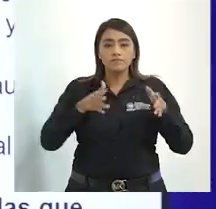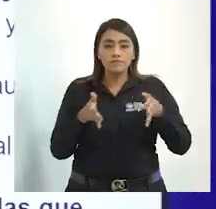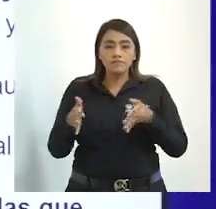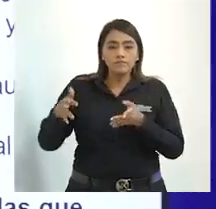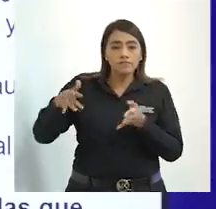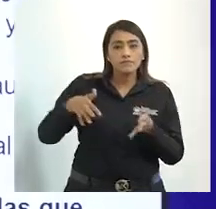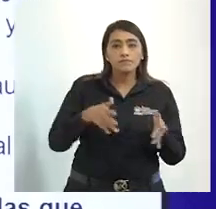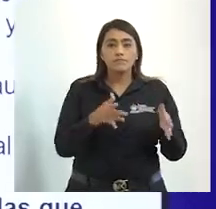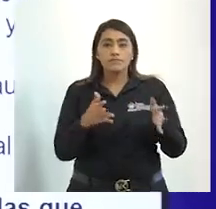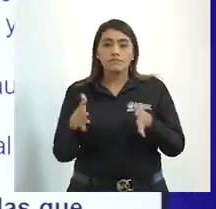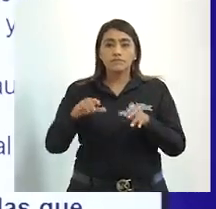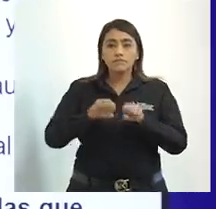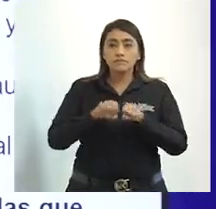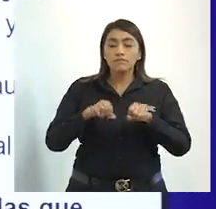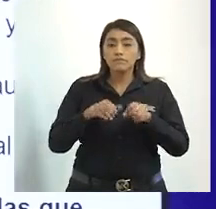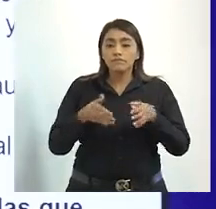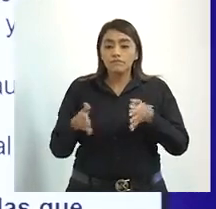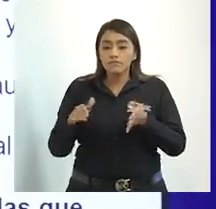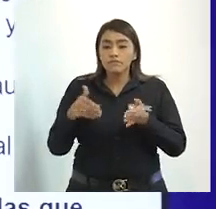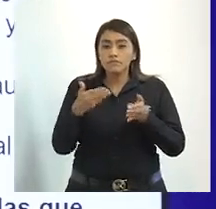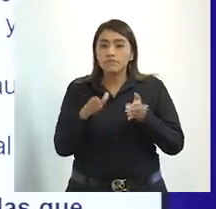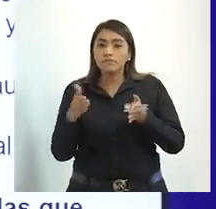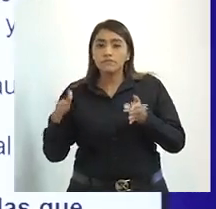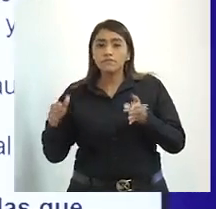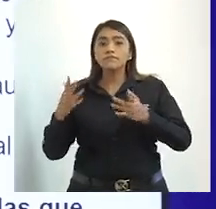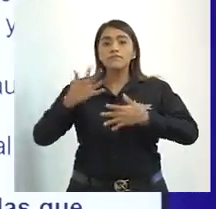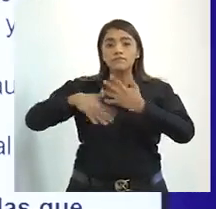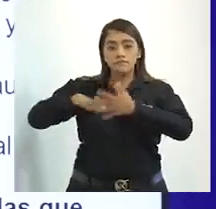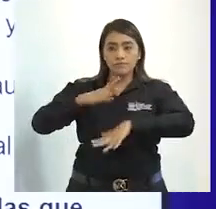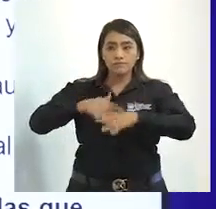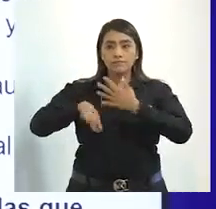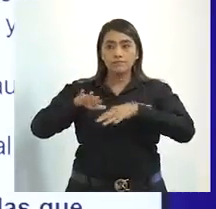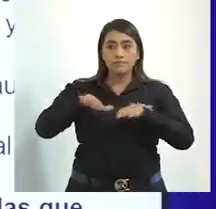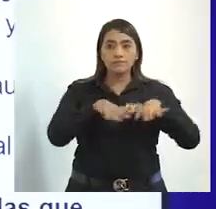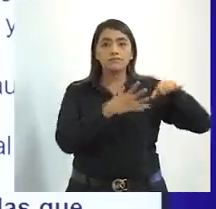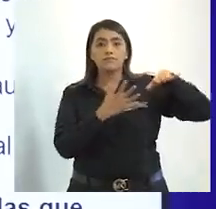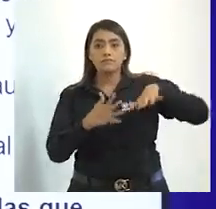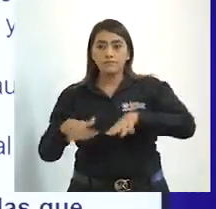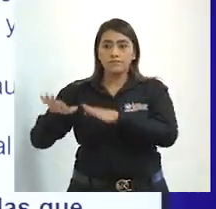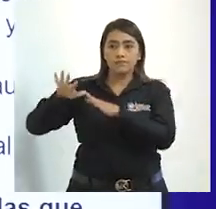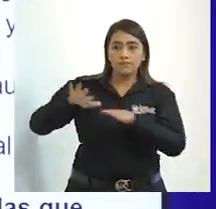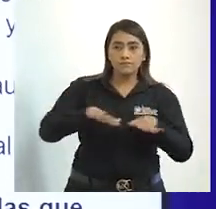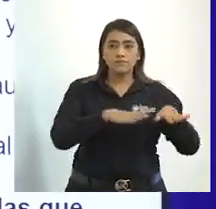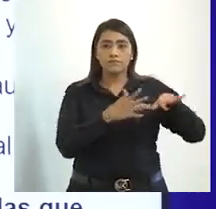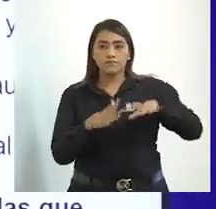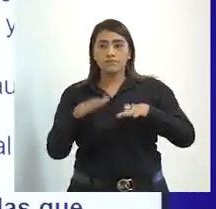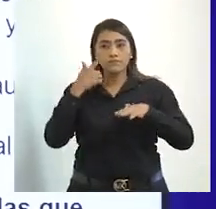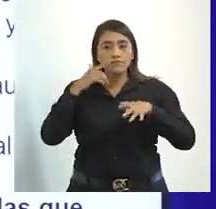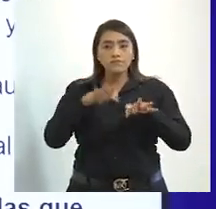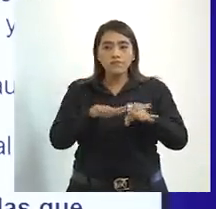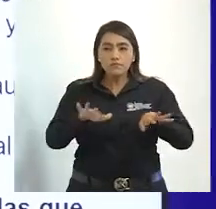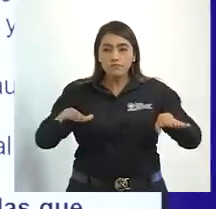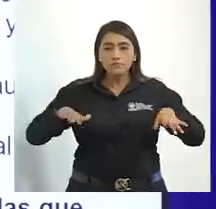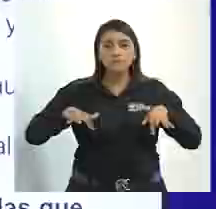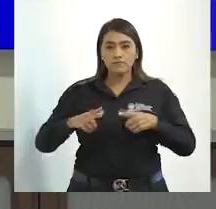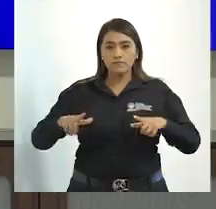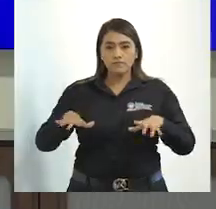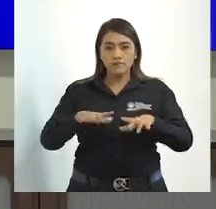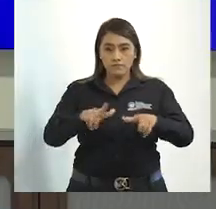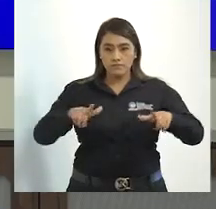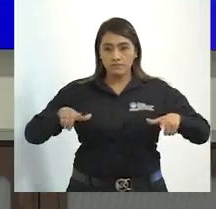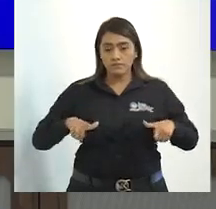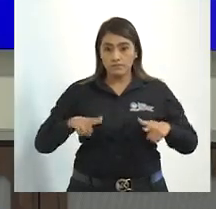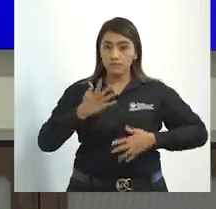drenan a la costa por condiciones de mar picado. Estamos hablando de todos los esteros, estamos hablando de todas las bocanas también.